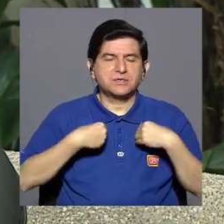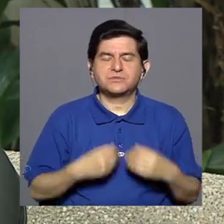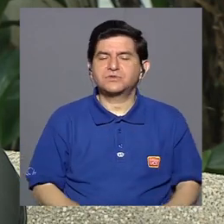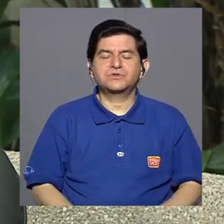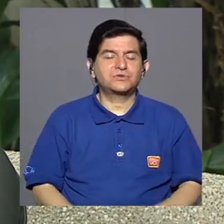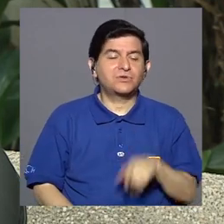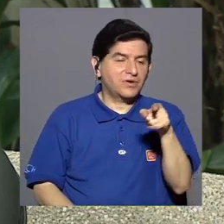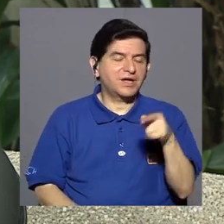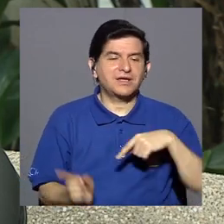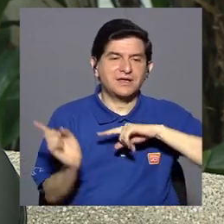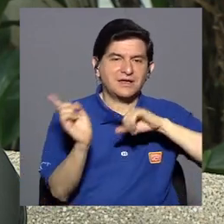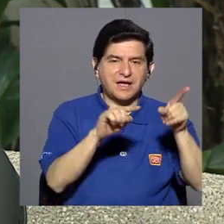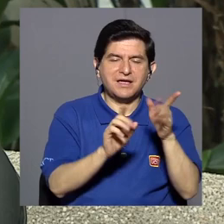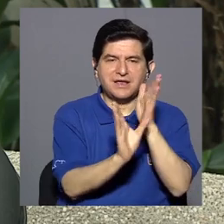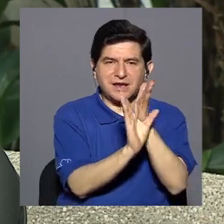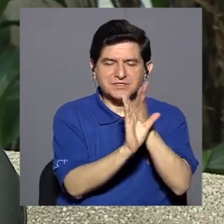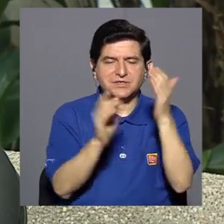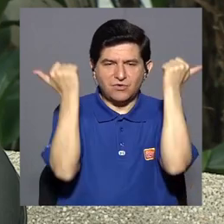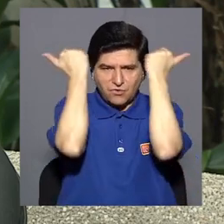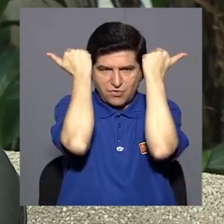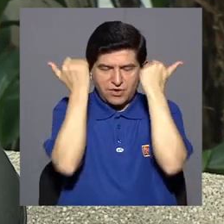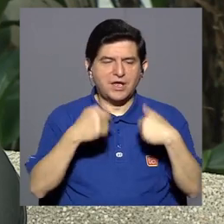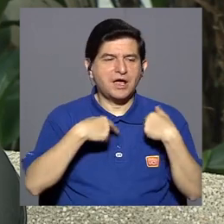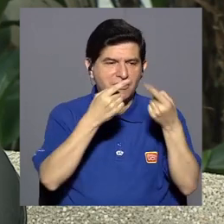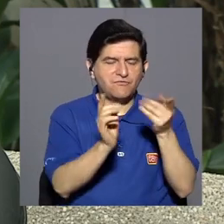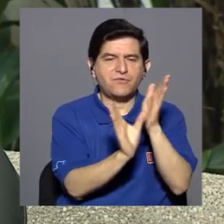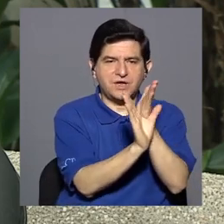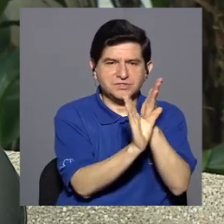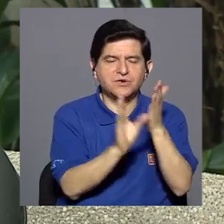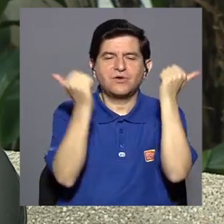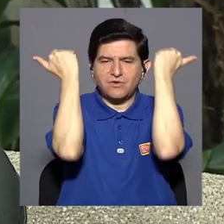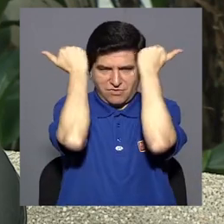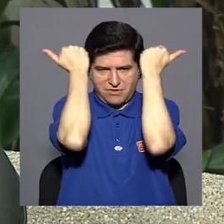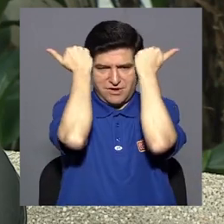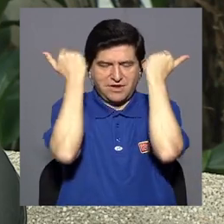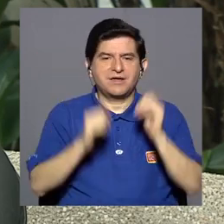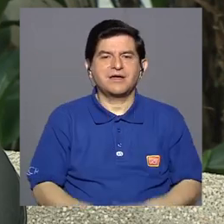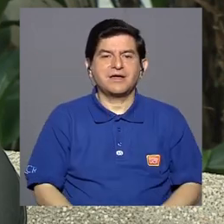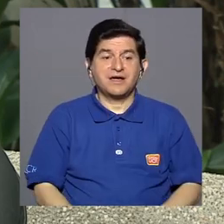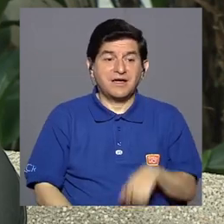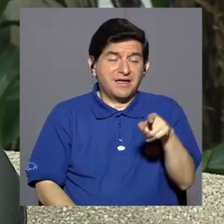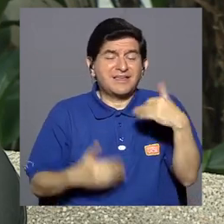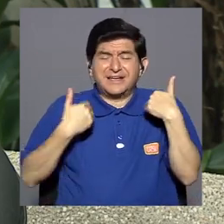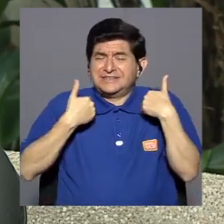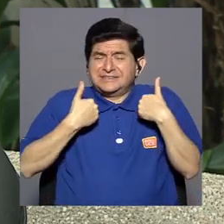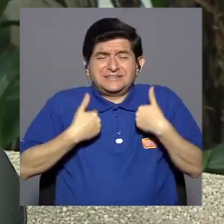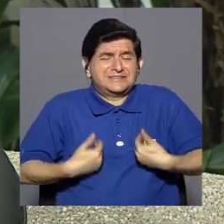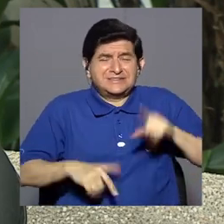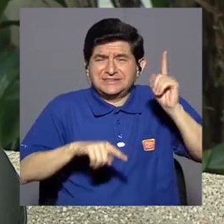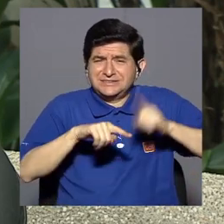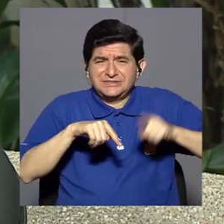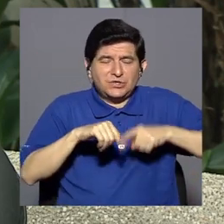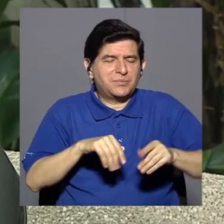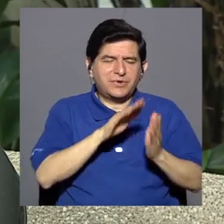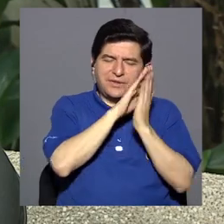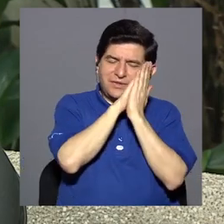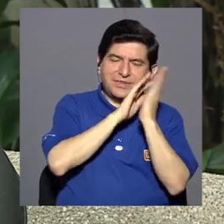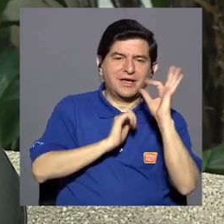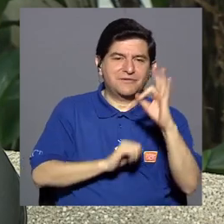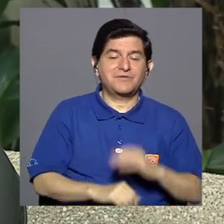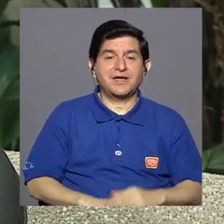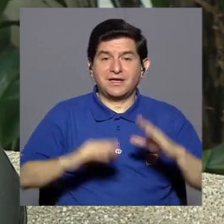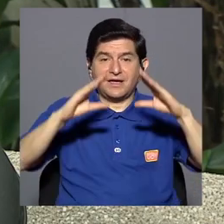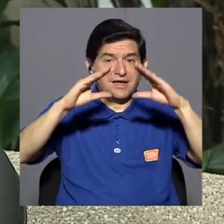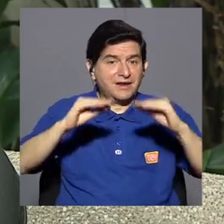ir a psicología ni a psiquiatría, fue a psicología, fue a psiquiatría, obviamente estaba tan cansada que no podía descansar,